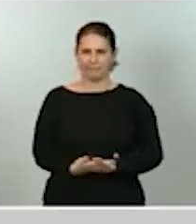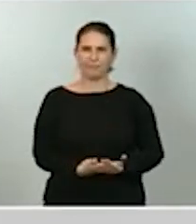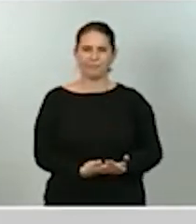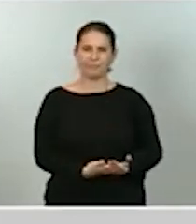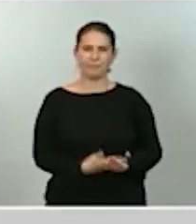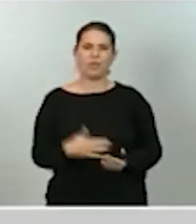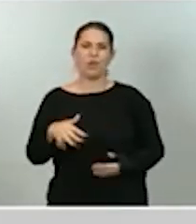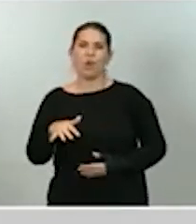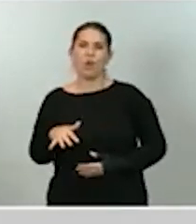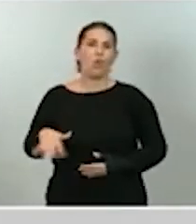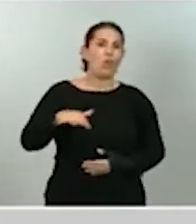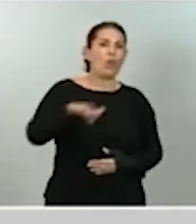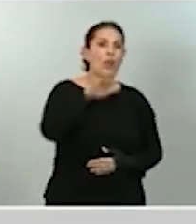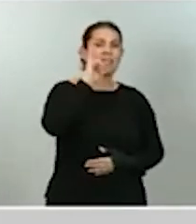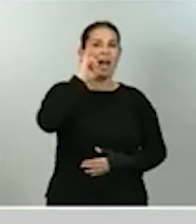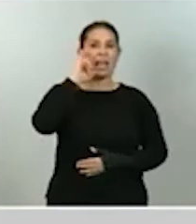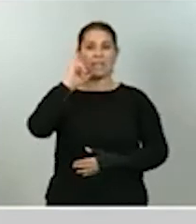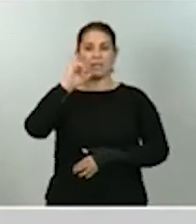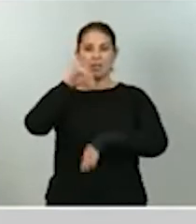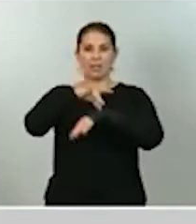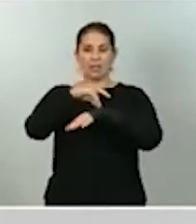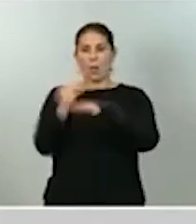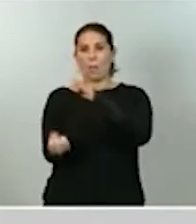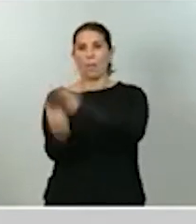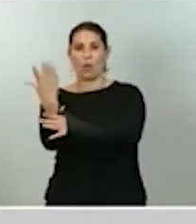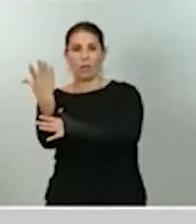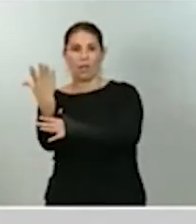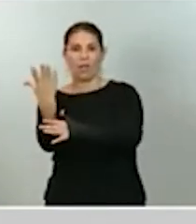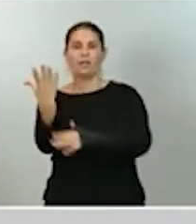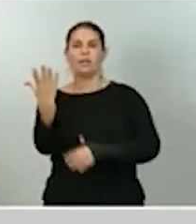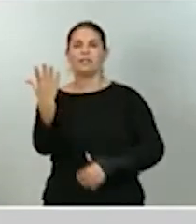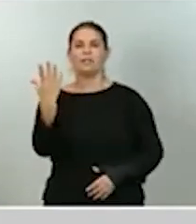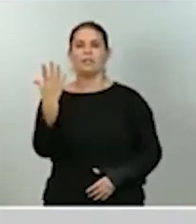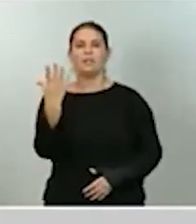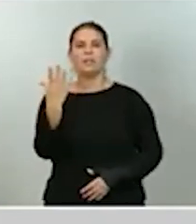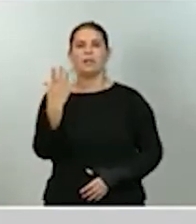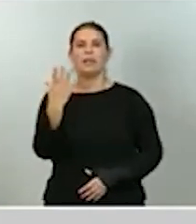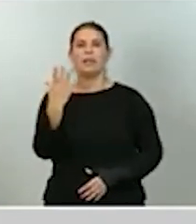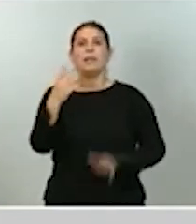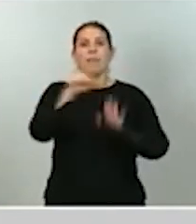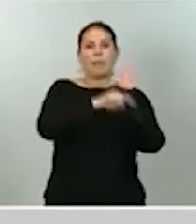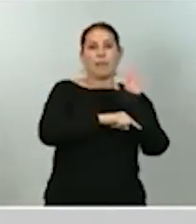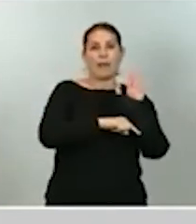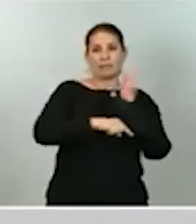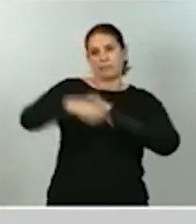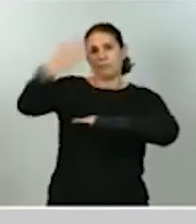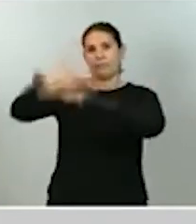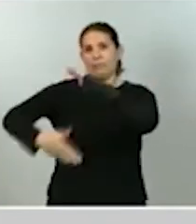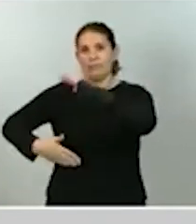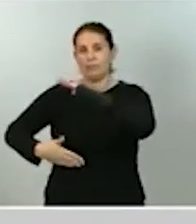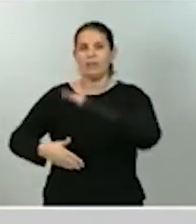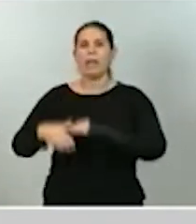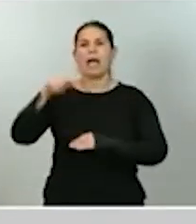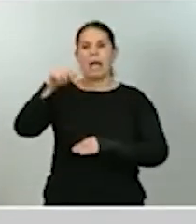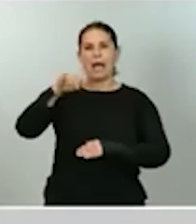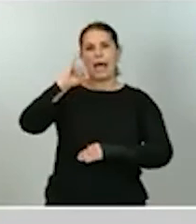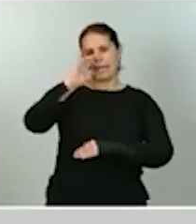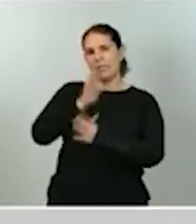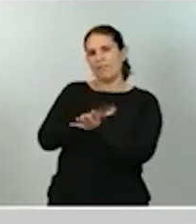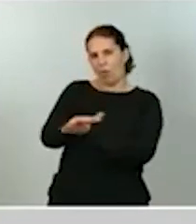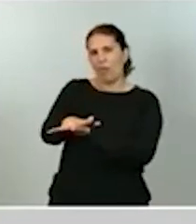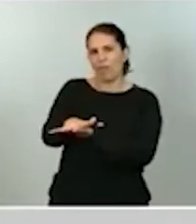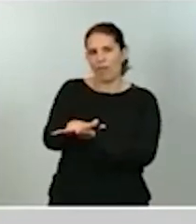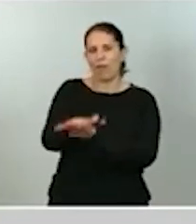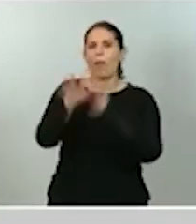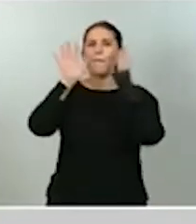brotes de la pandemia y se toman medidas de contención, hay un ligero efecto sobre la economía, pero que se recupera